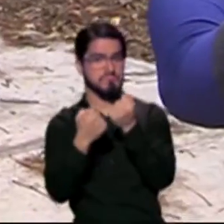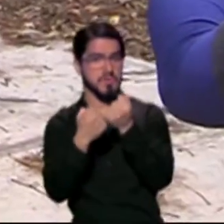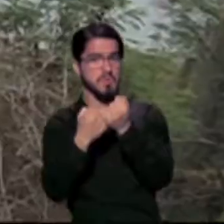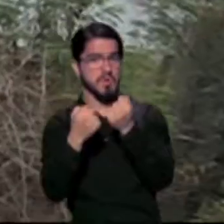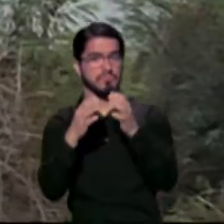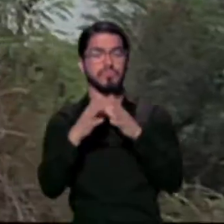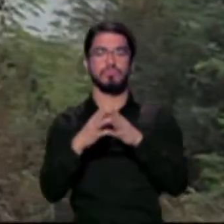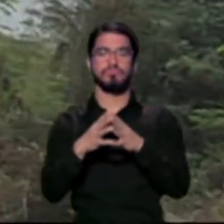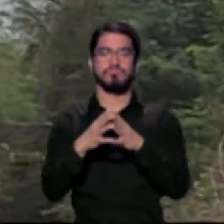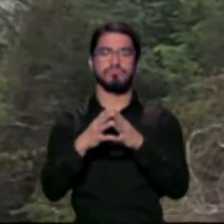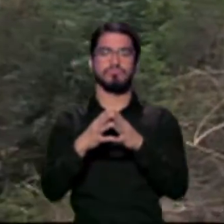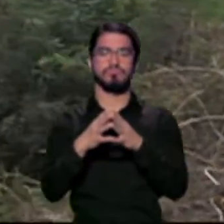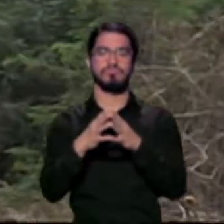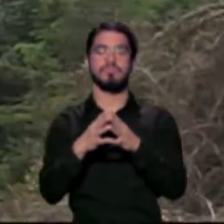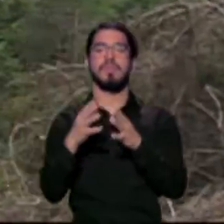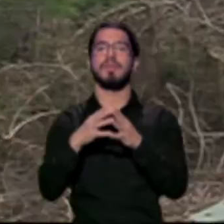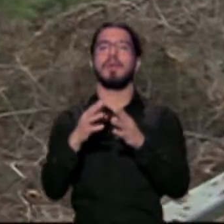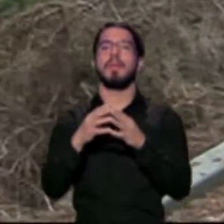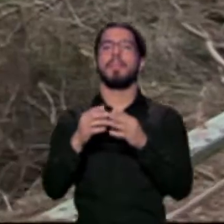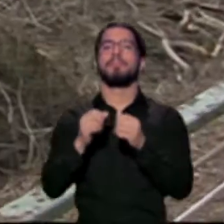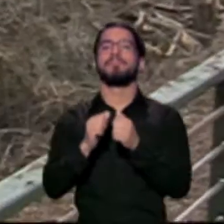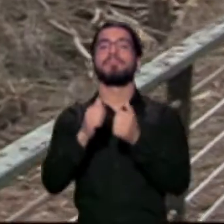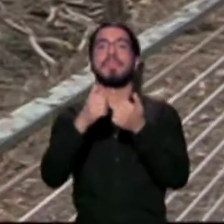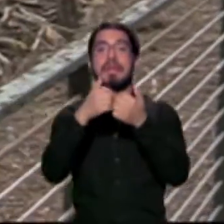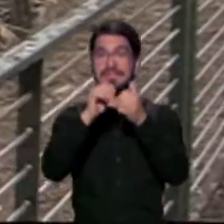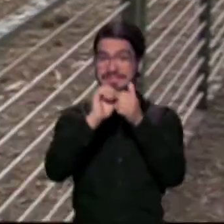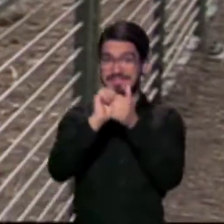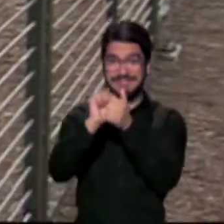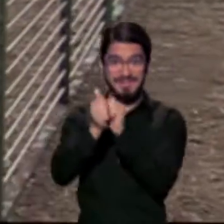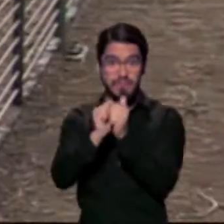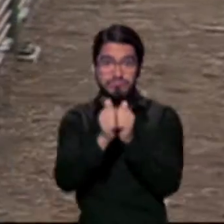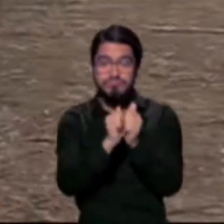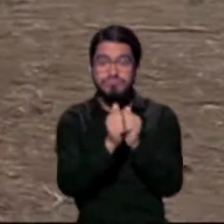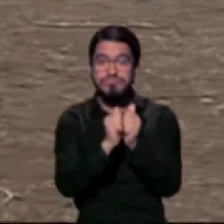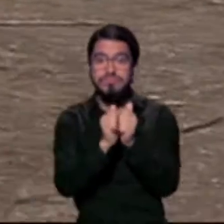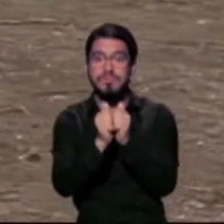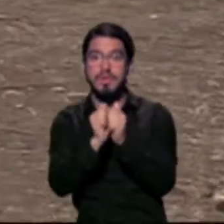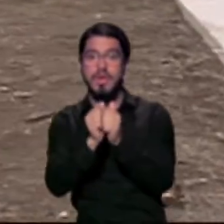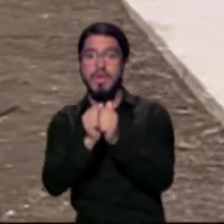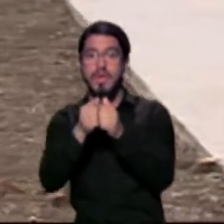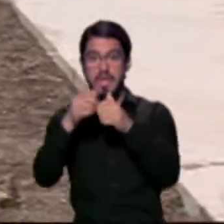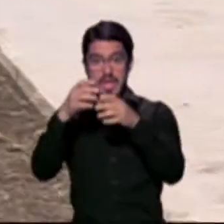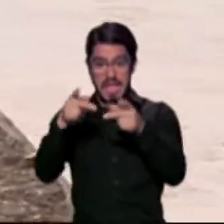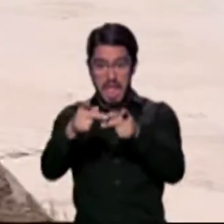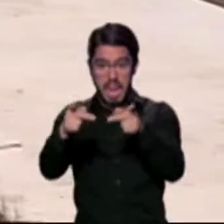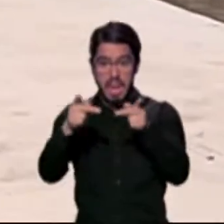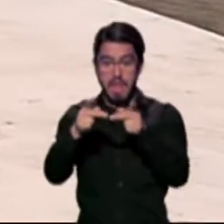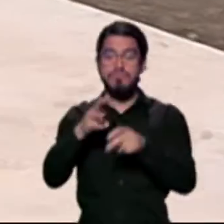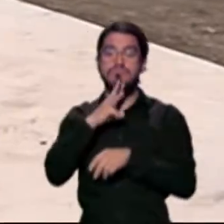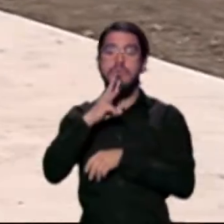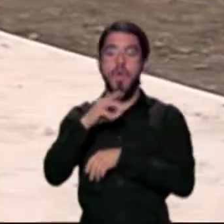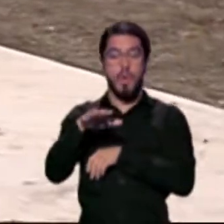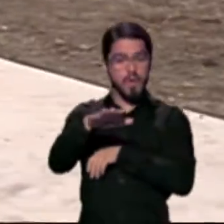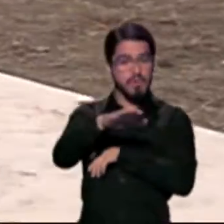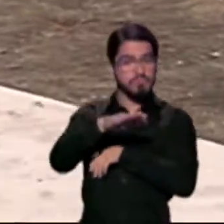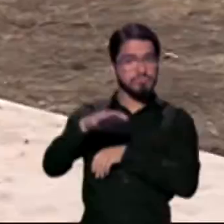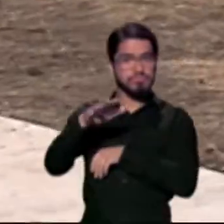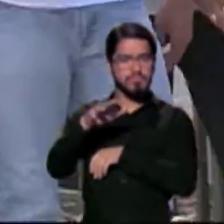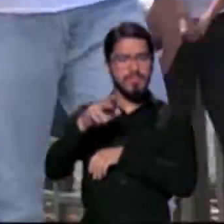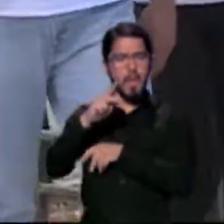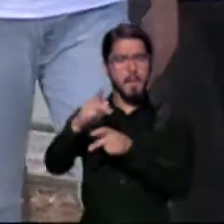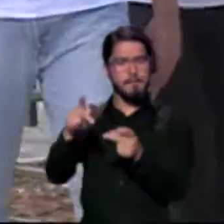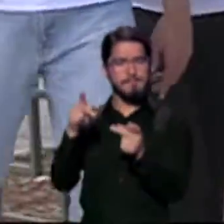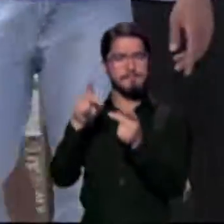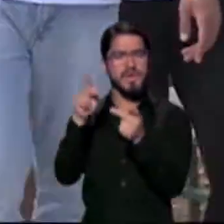Ponce En el marco de la celebración del torneo panamericano de Dragon Boat, el área se encuentra ahora en óptimas condiciones para el evento